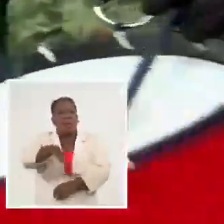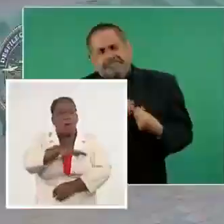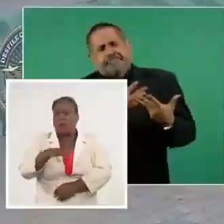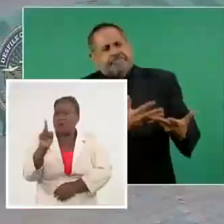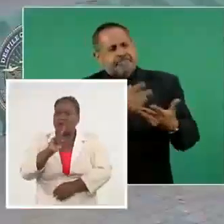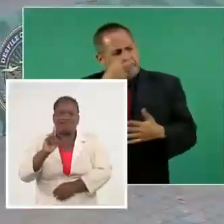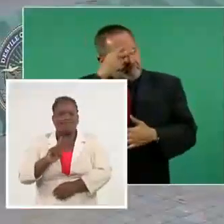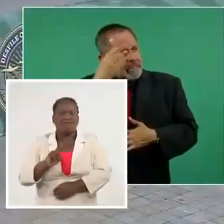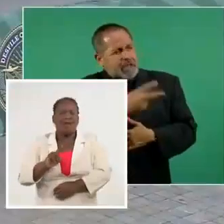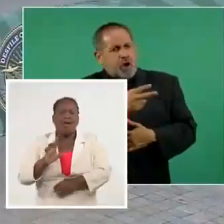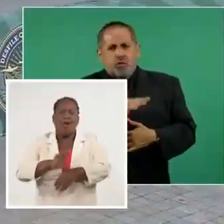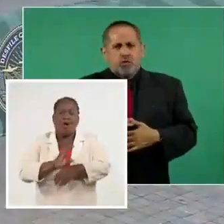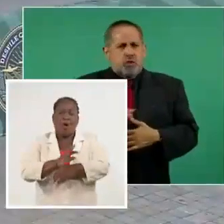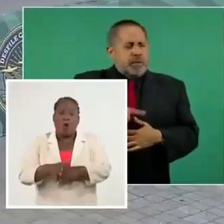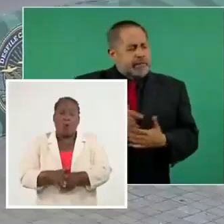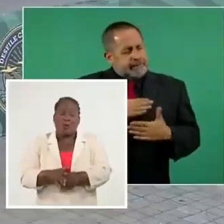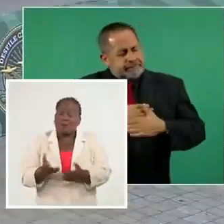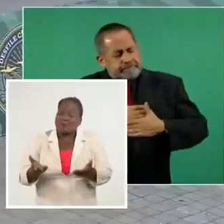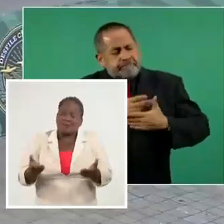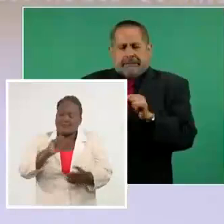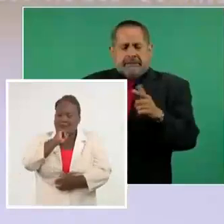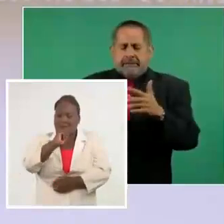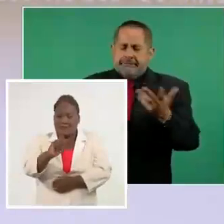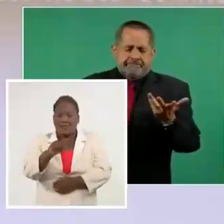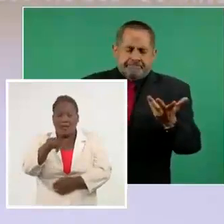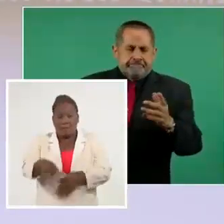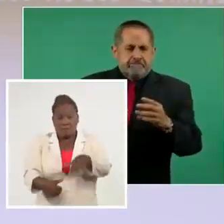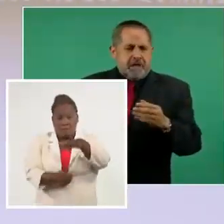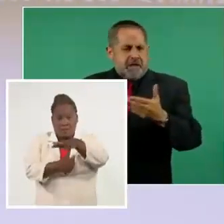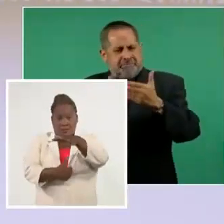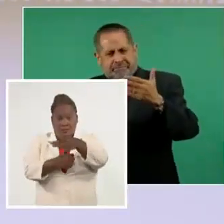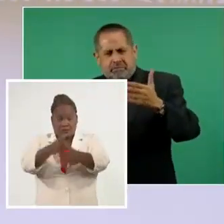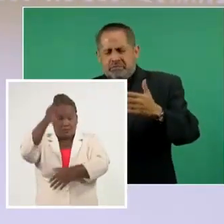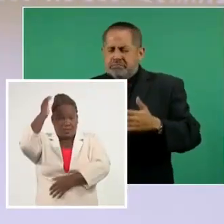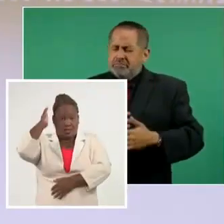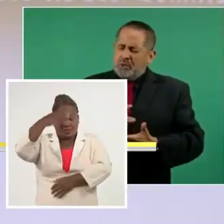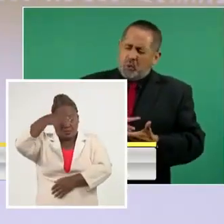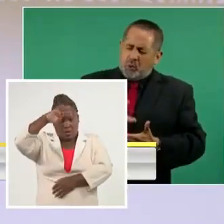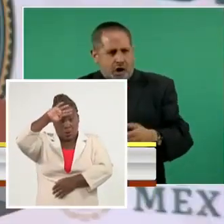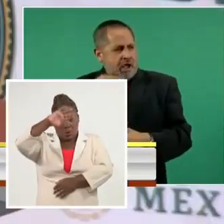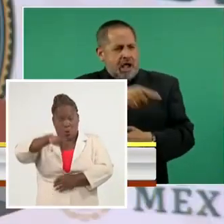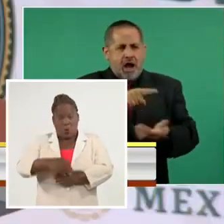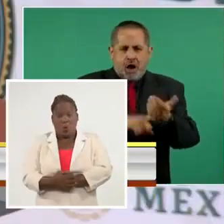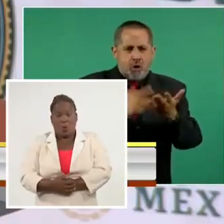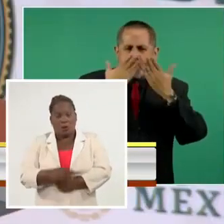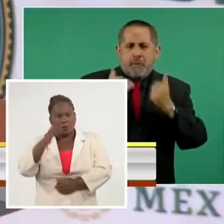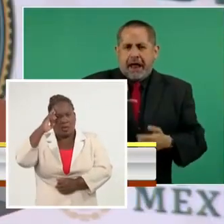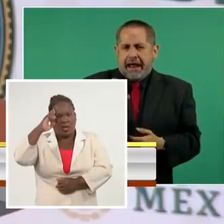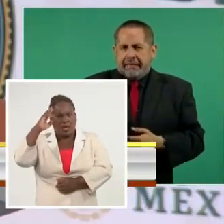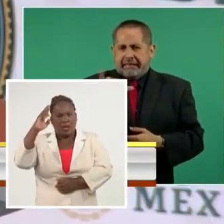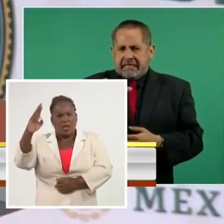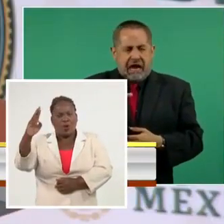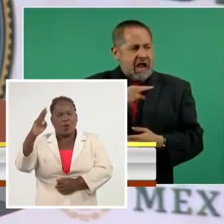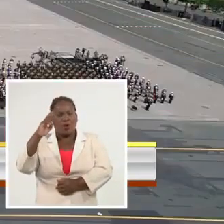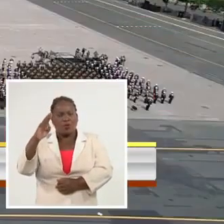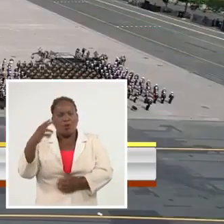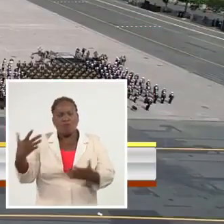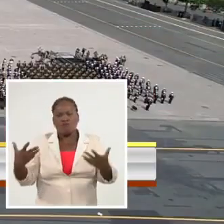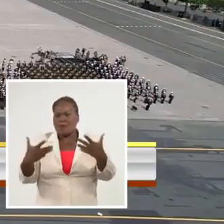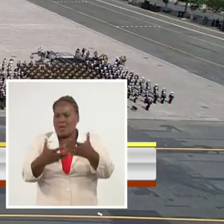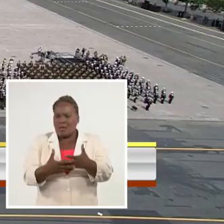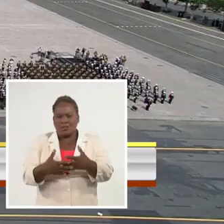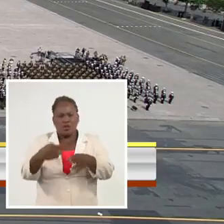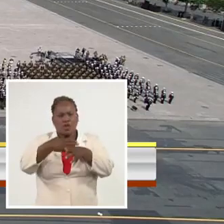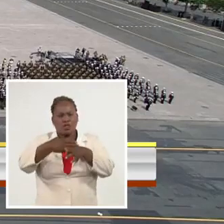-19. Durante su intervención, el presidente Miguel Díaz Canel Bermúdez rememoró las históricas relaciones